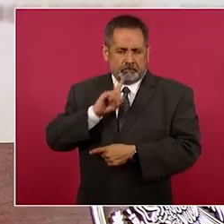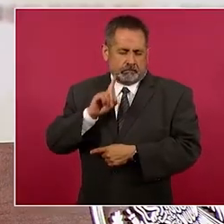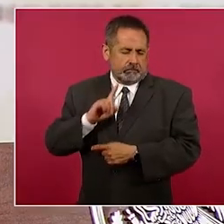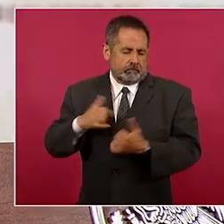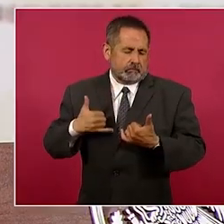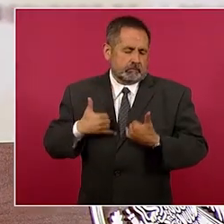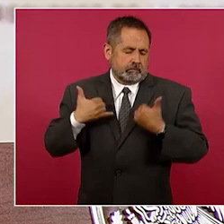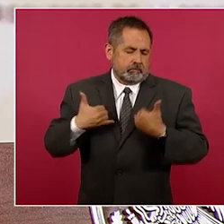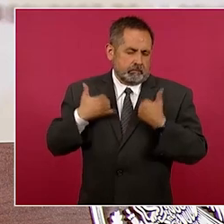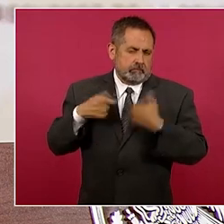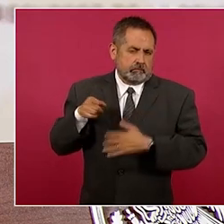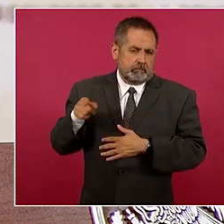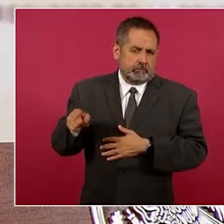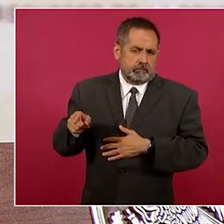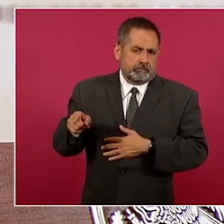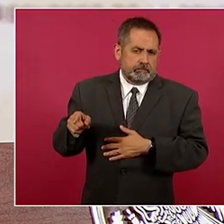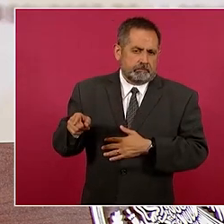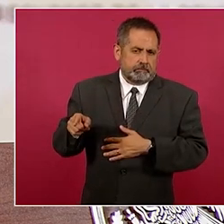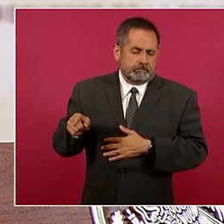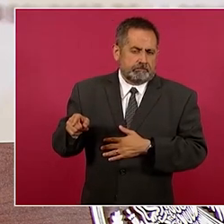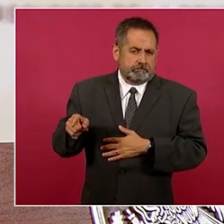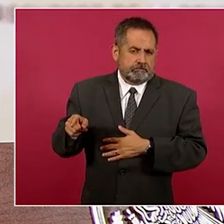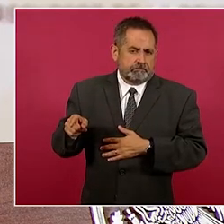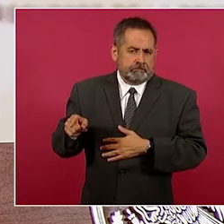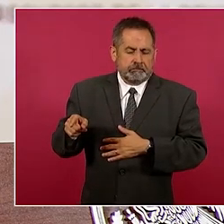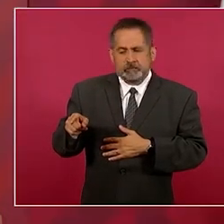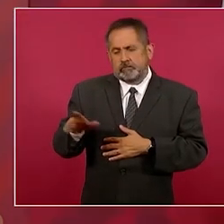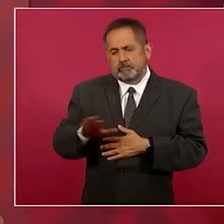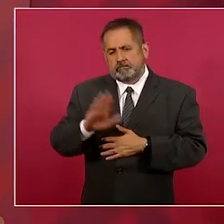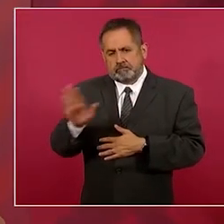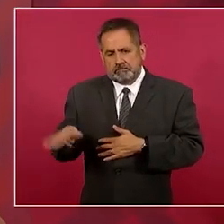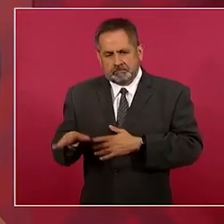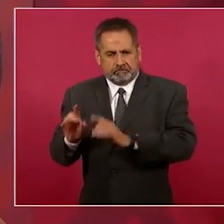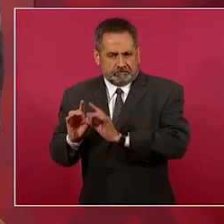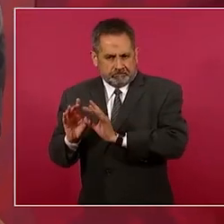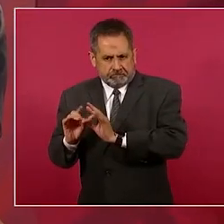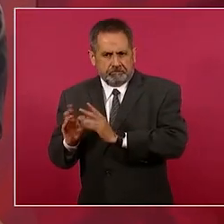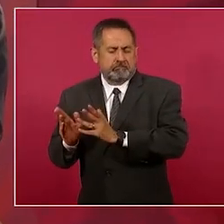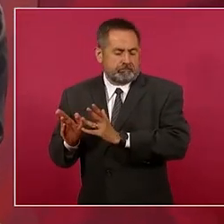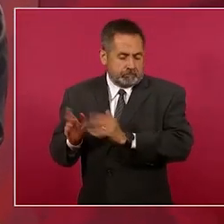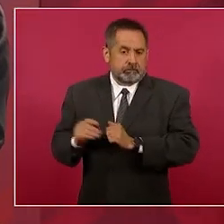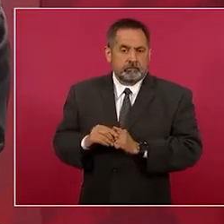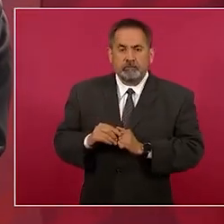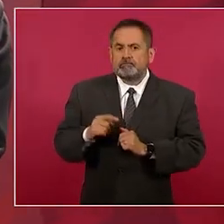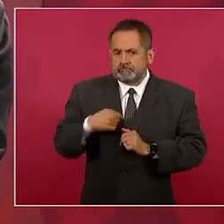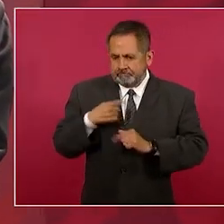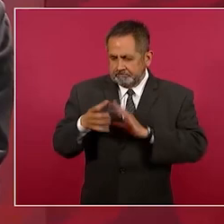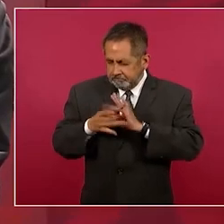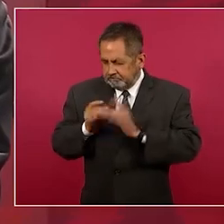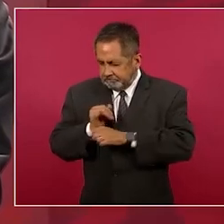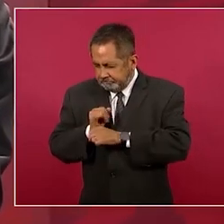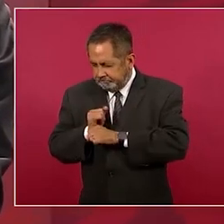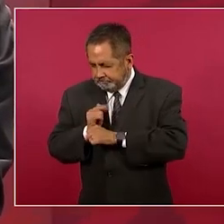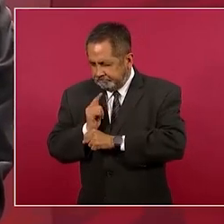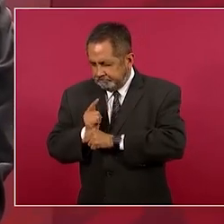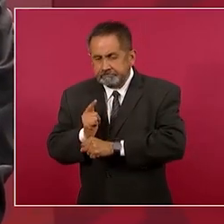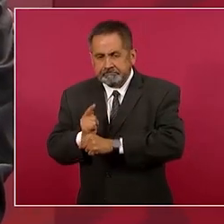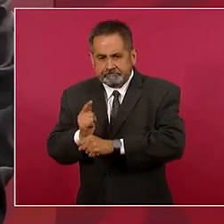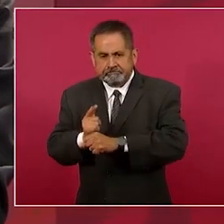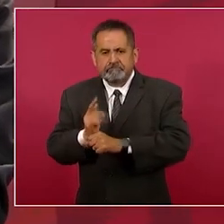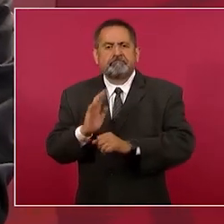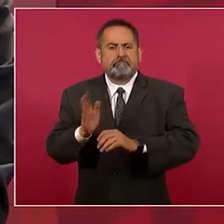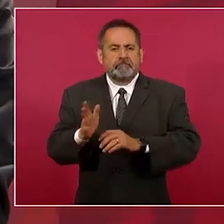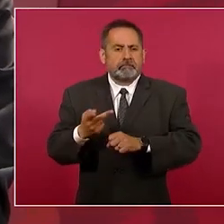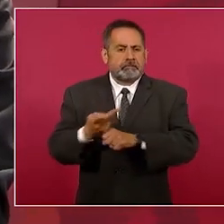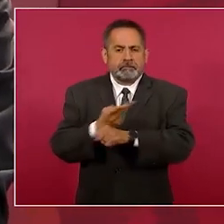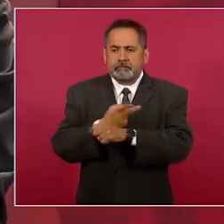que perdió la vida y se está aclarando sobre